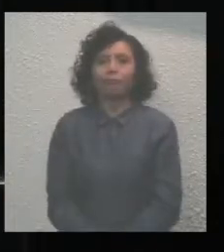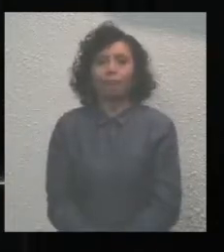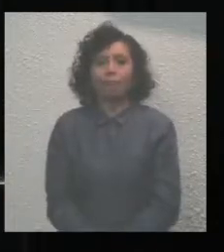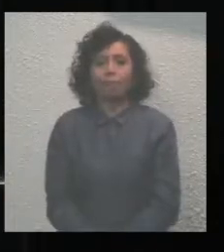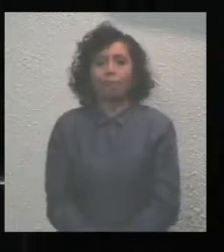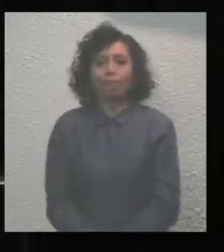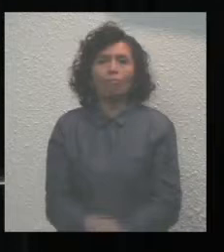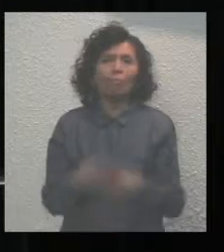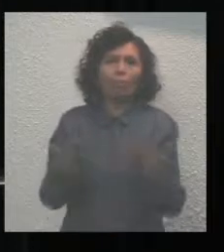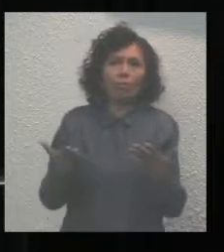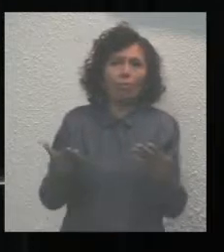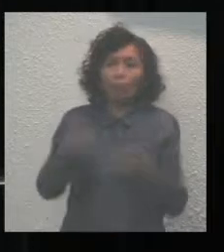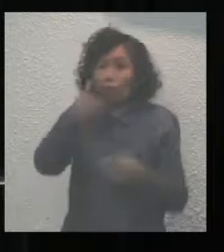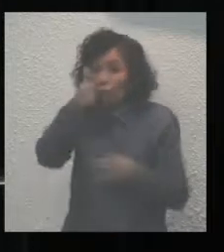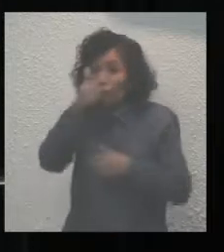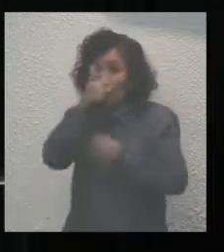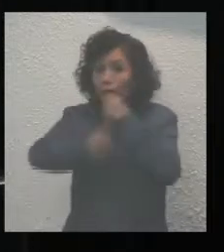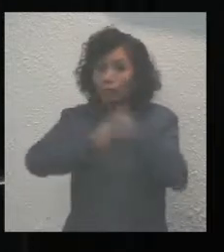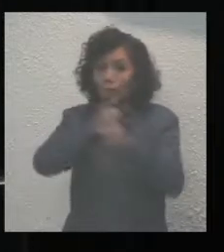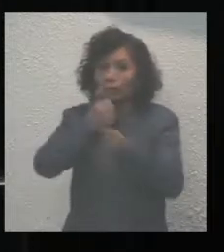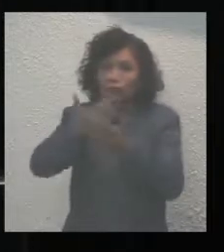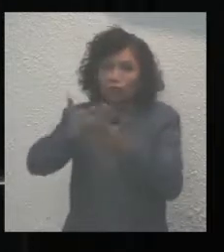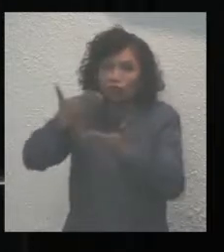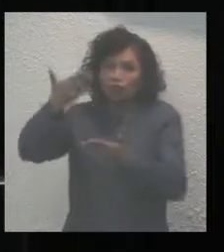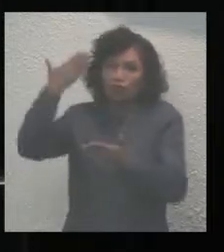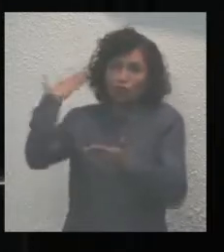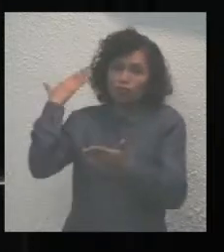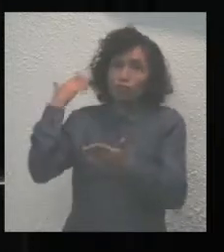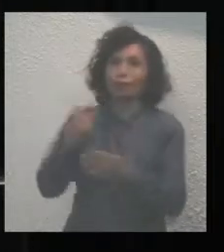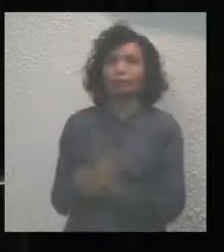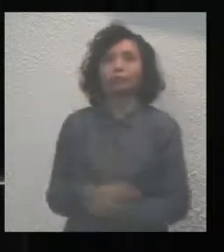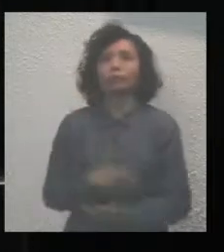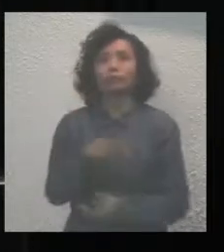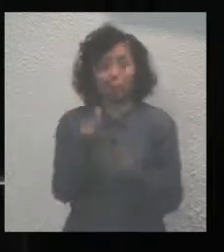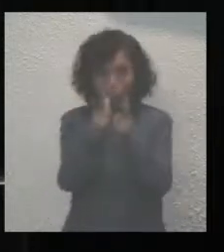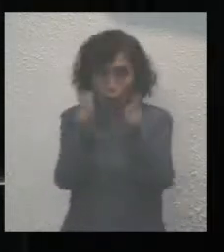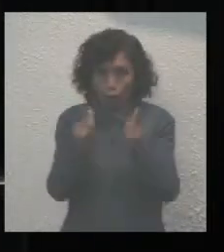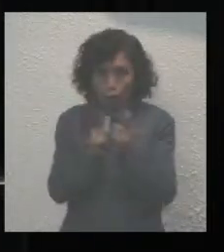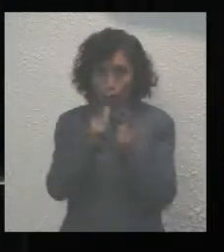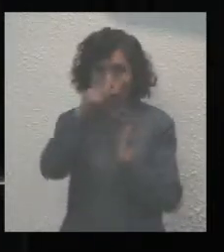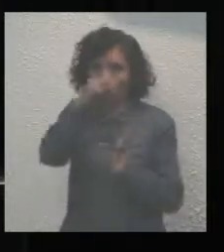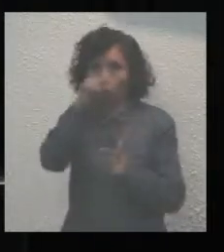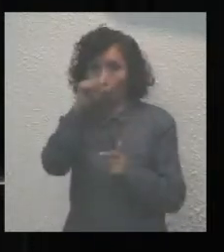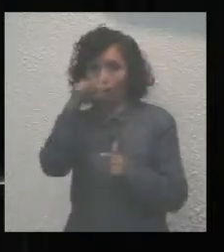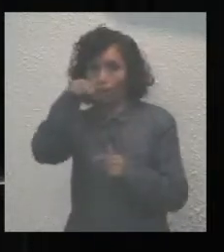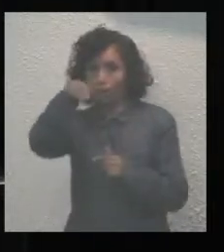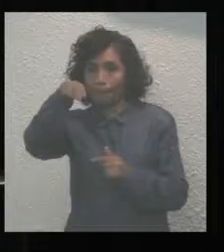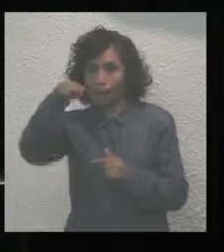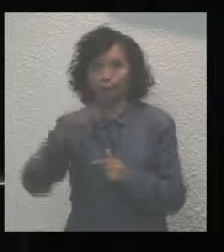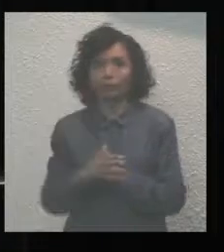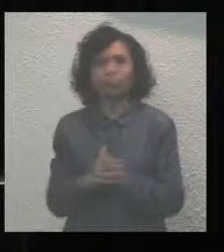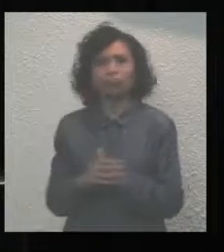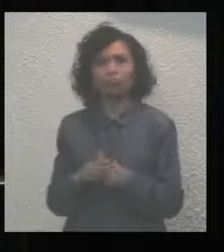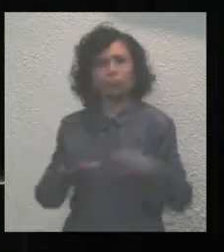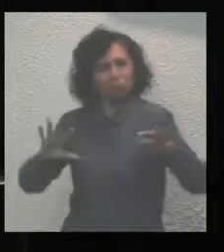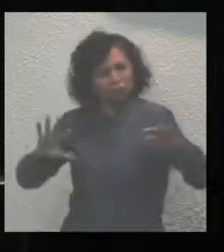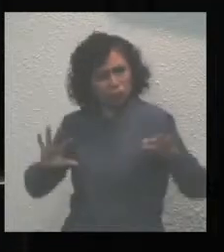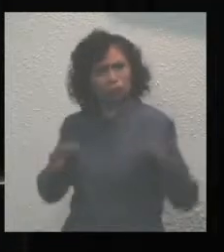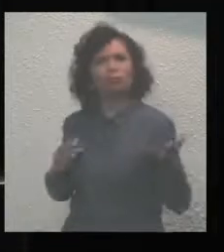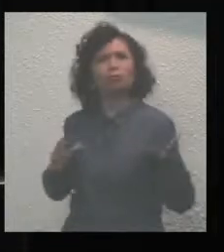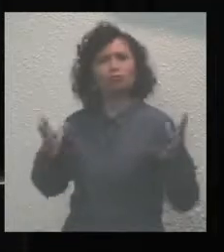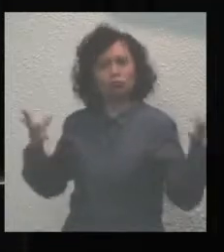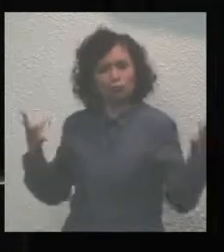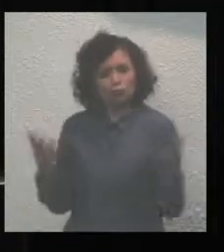Hace seis años, en Acción Nacional decidimos unir fuerzas con otras corrientes